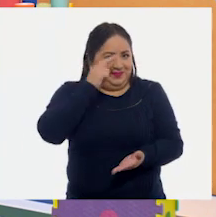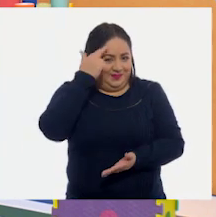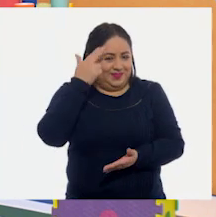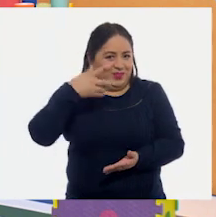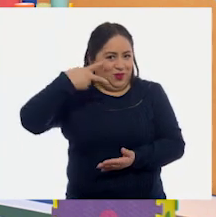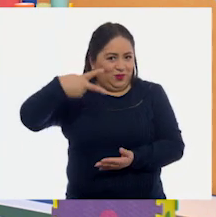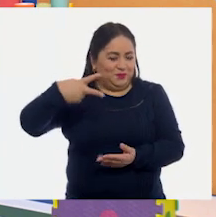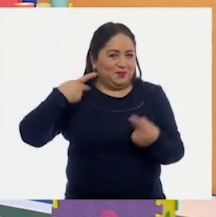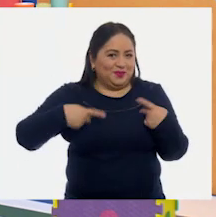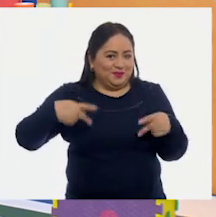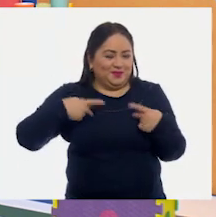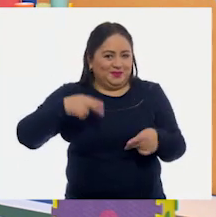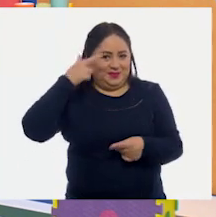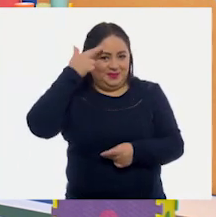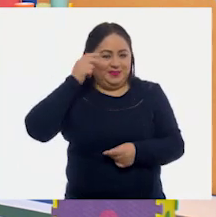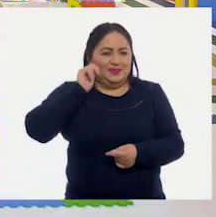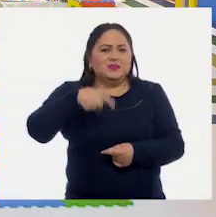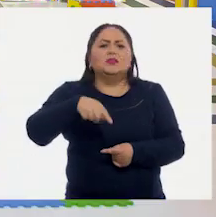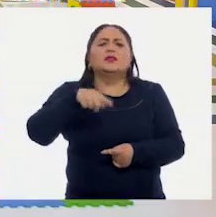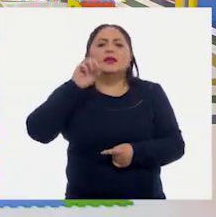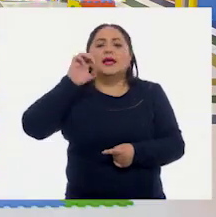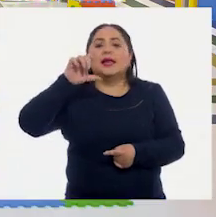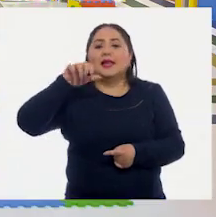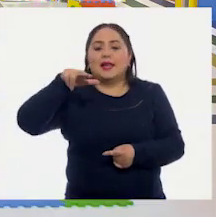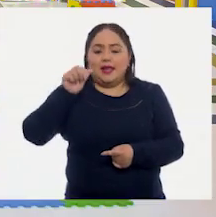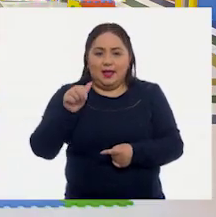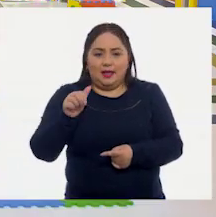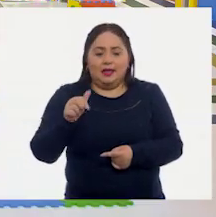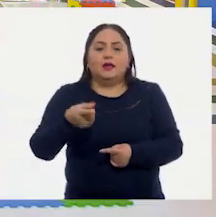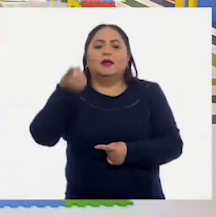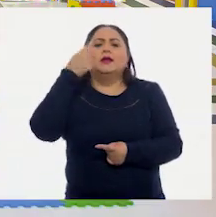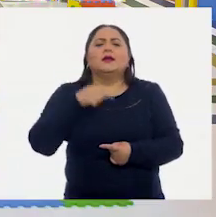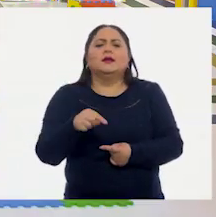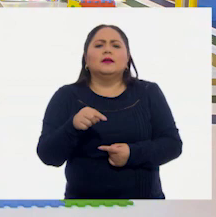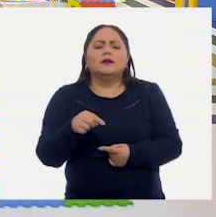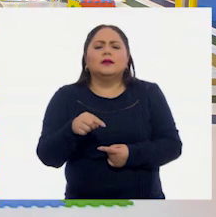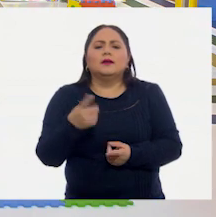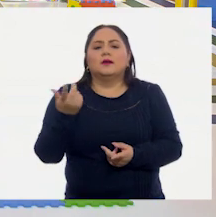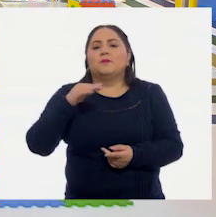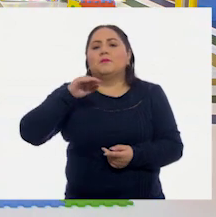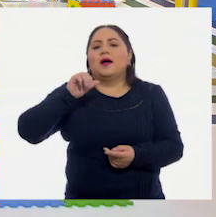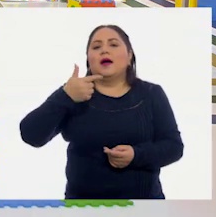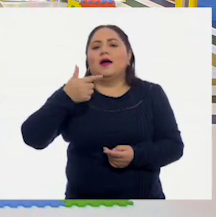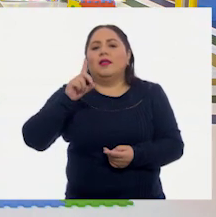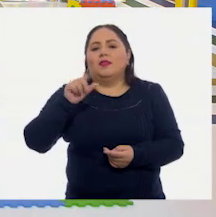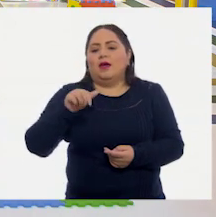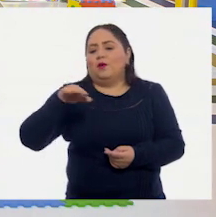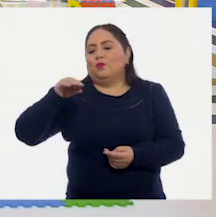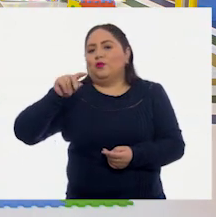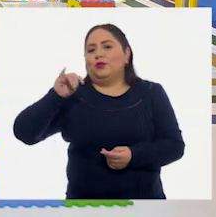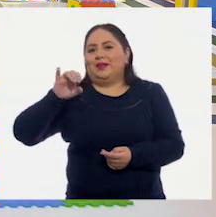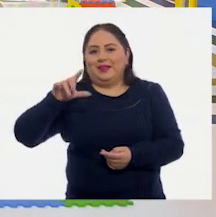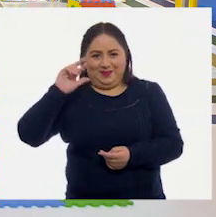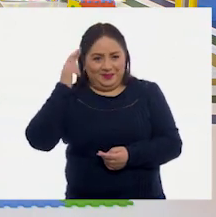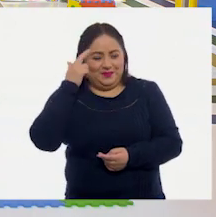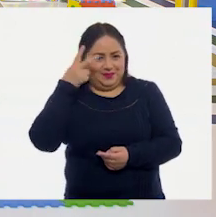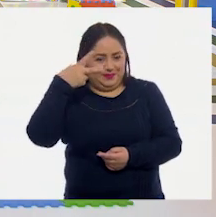son dos. Una de ellas es... Elena Poniatowska. Y la segunda... Magda Montiel E.S.